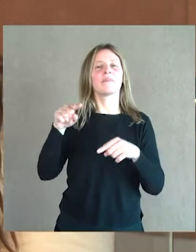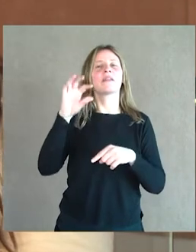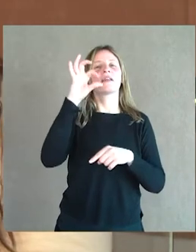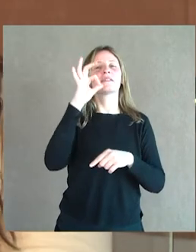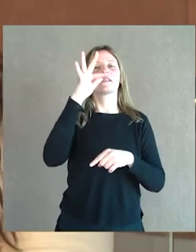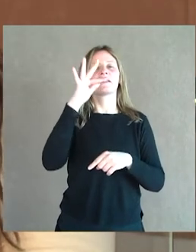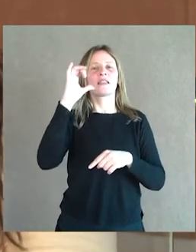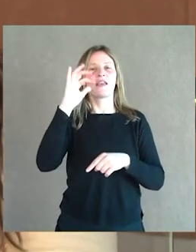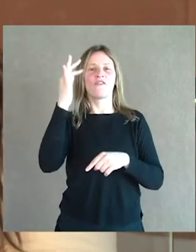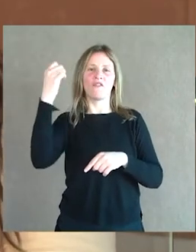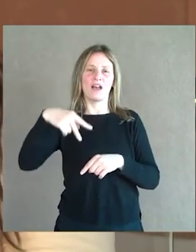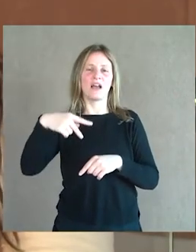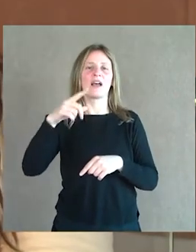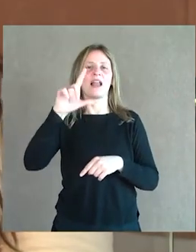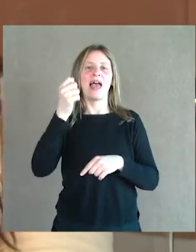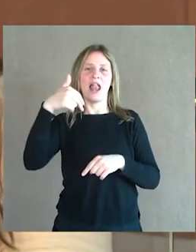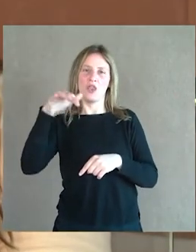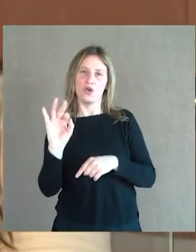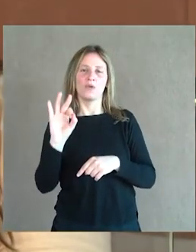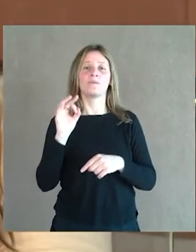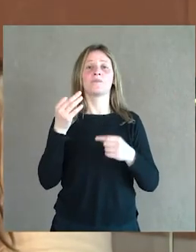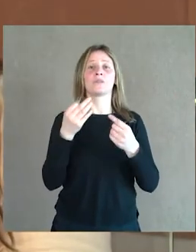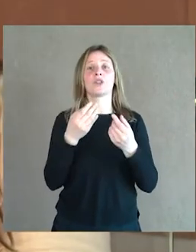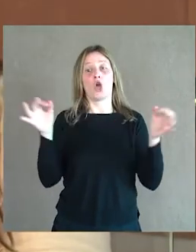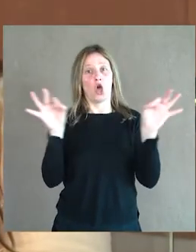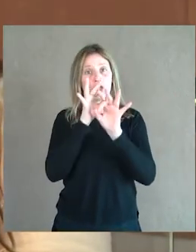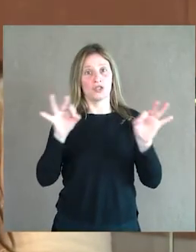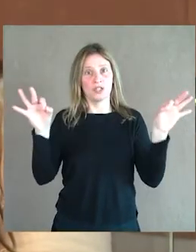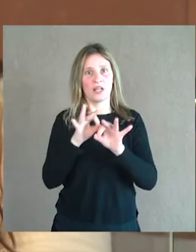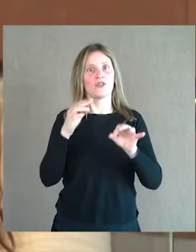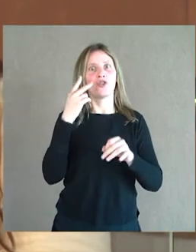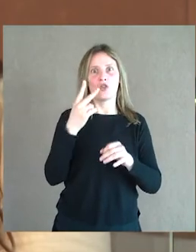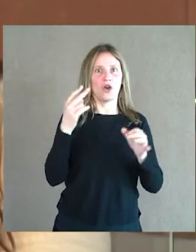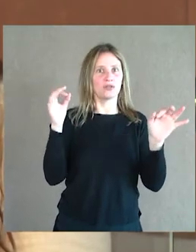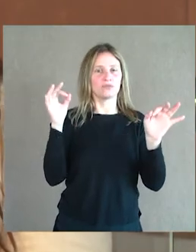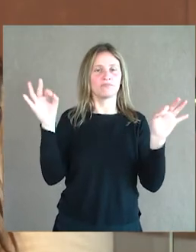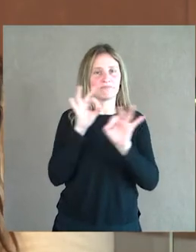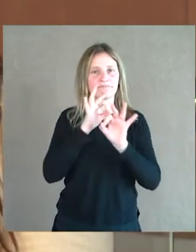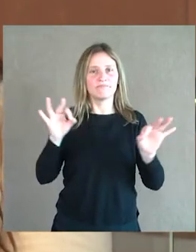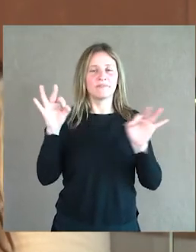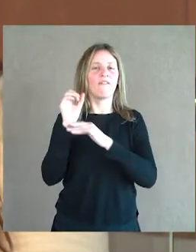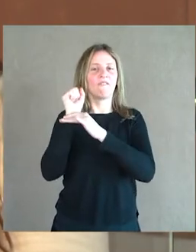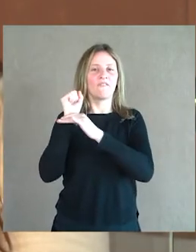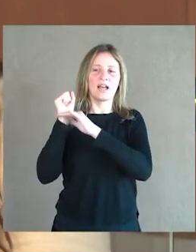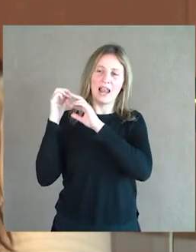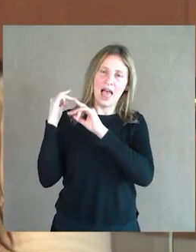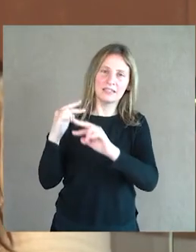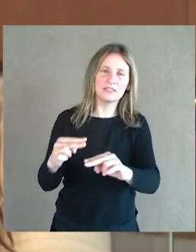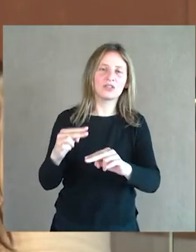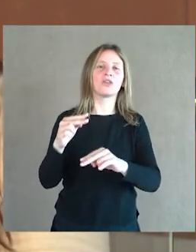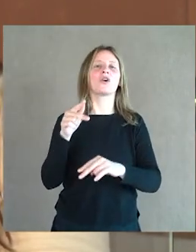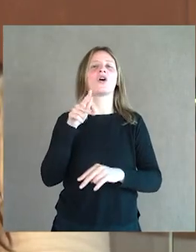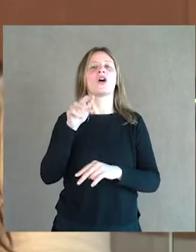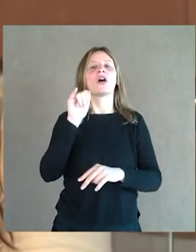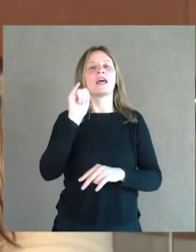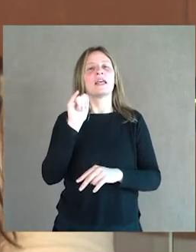que está compuesto por dos obras clásicas de compositores clásicos como fueron Joseph Haydn y